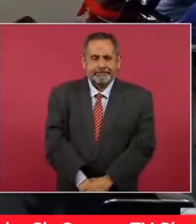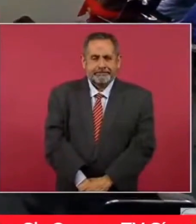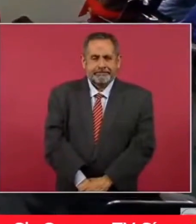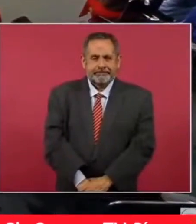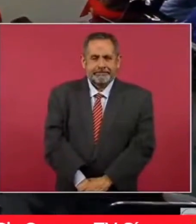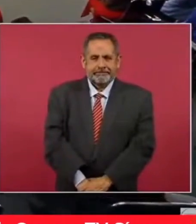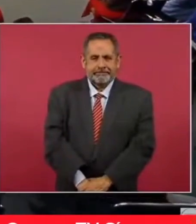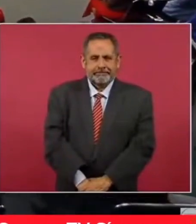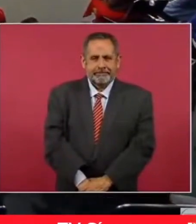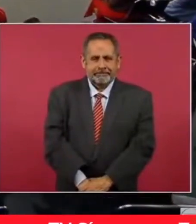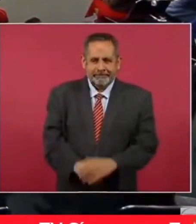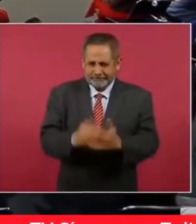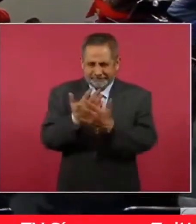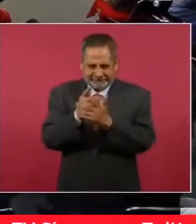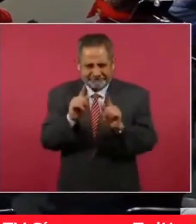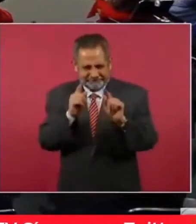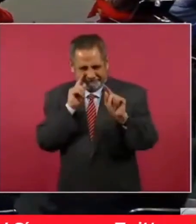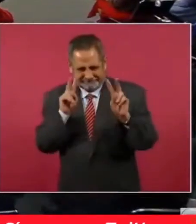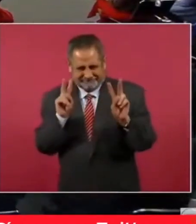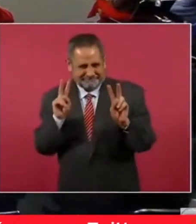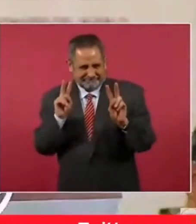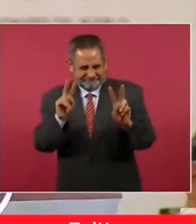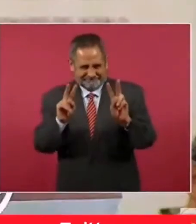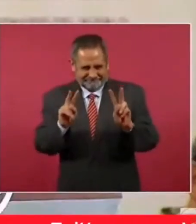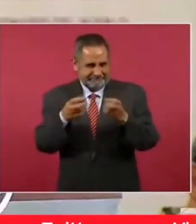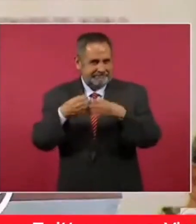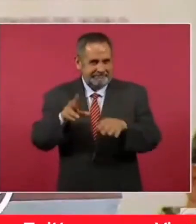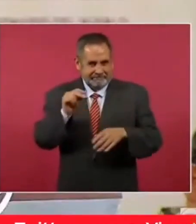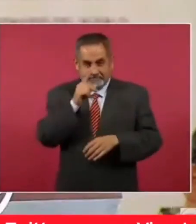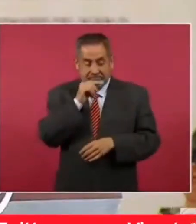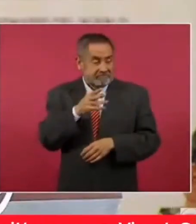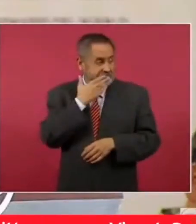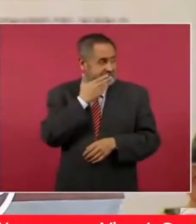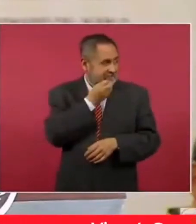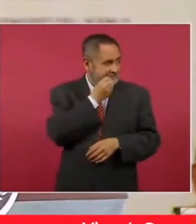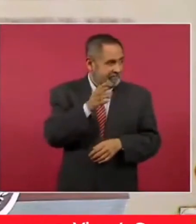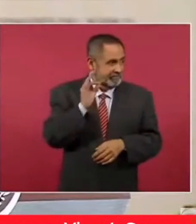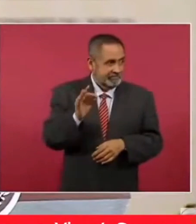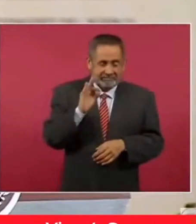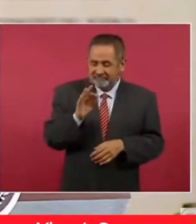Esperen, no se lo pierdan. Es buenísimo.